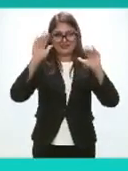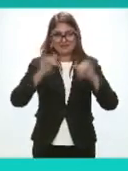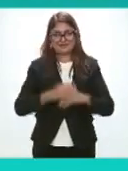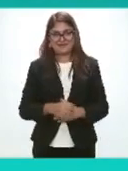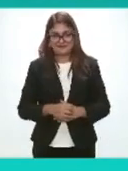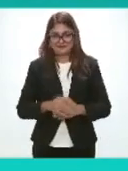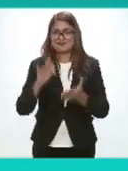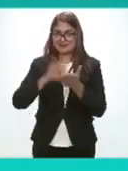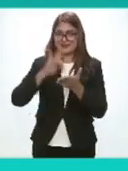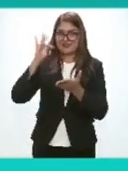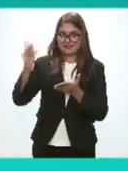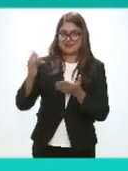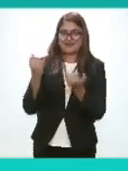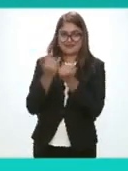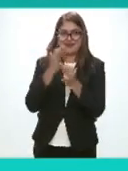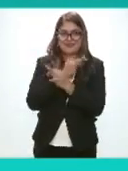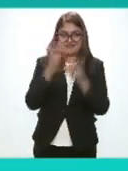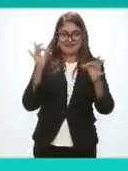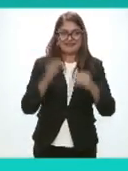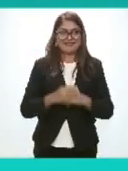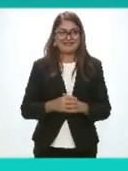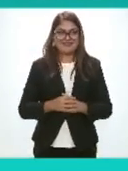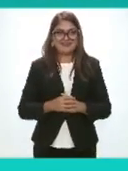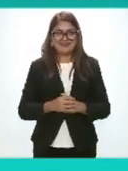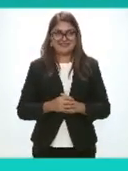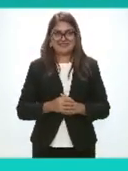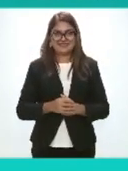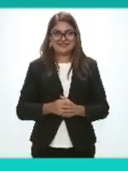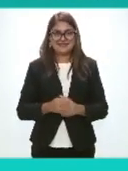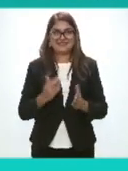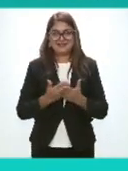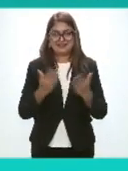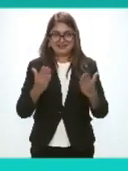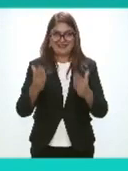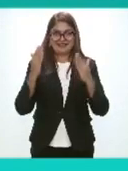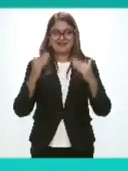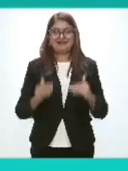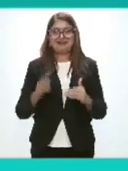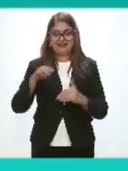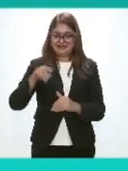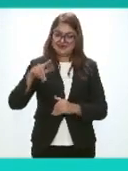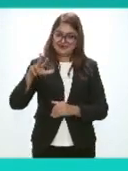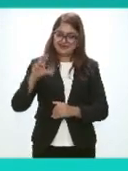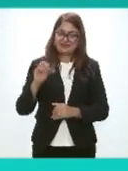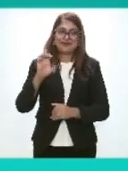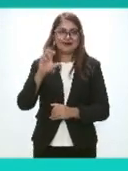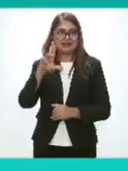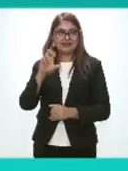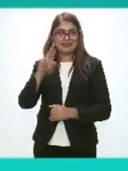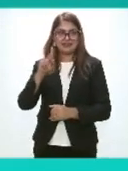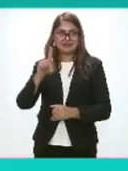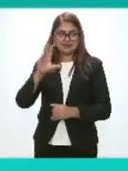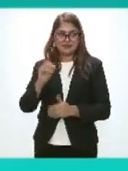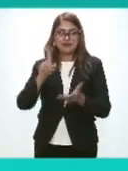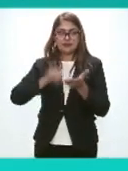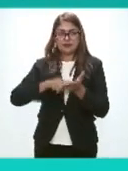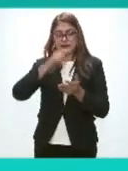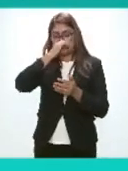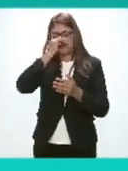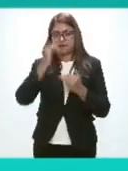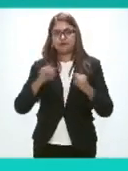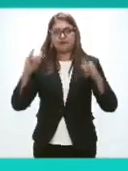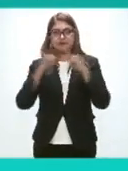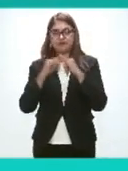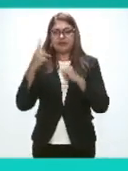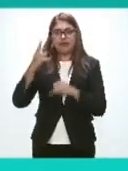Gracias Gracias por el anuncio El maestro Néstor Cervera Cámara De el Instituto De Campeche